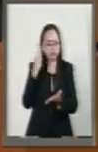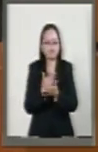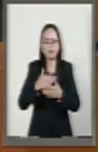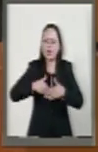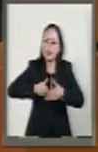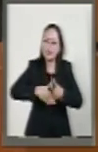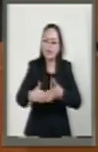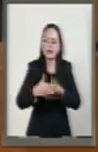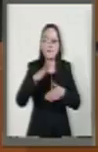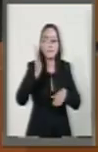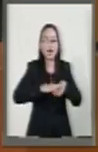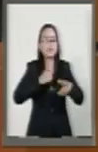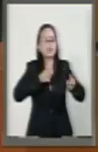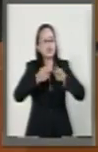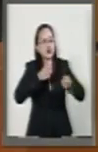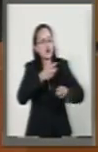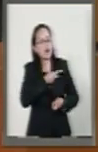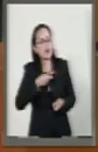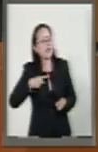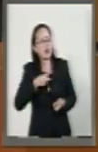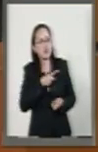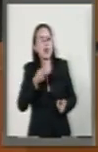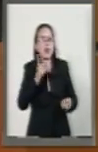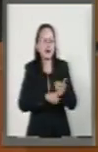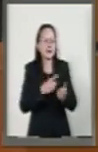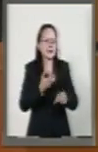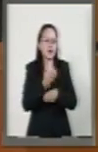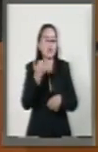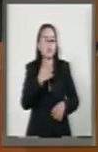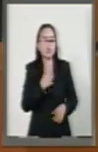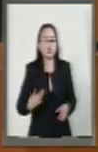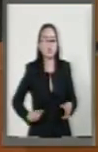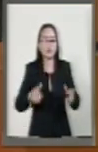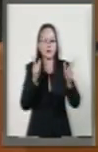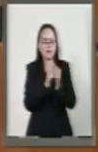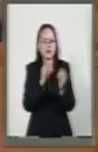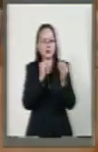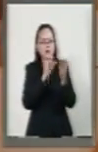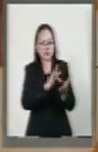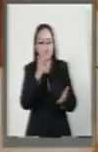mayor control a la deuda estatal y municipal. Es cuanto. Muchas gracias.